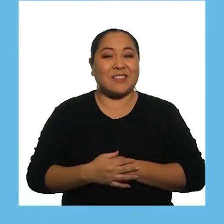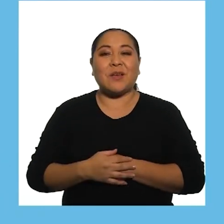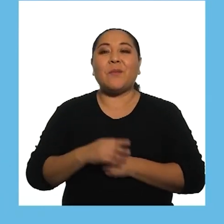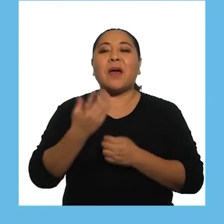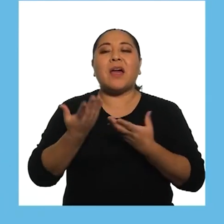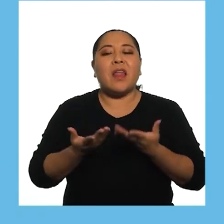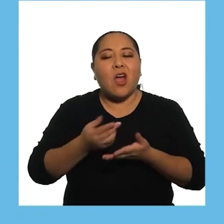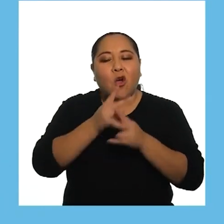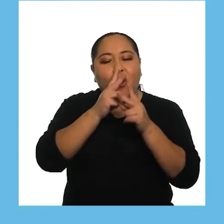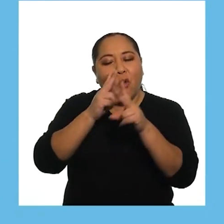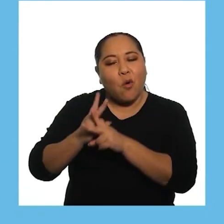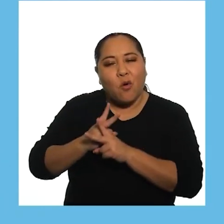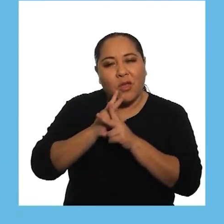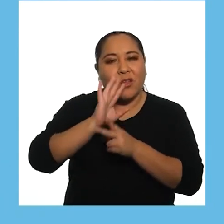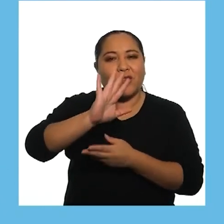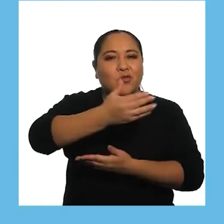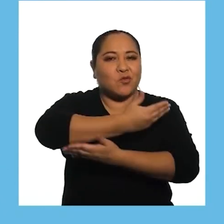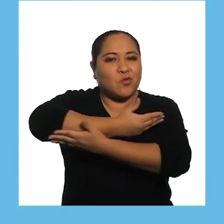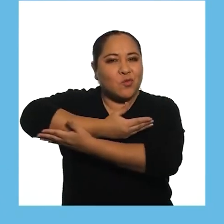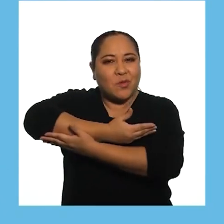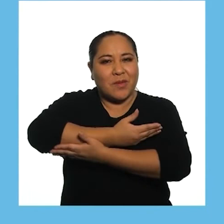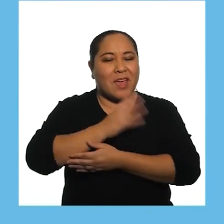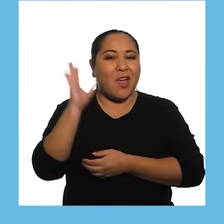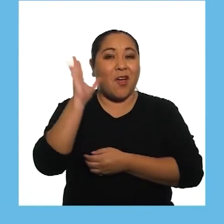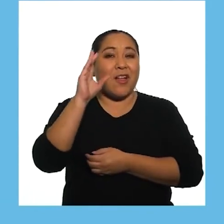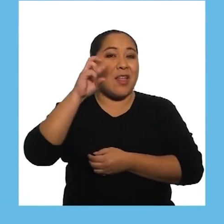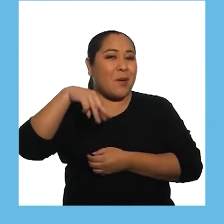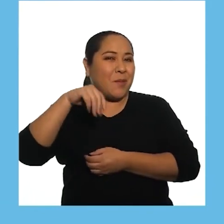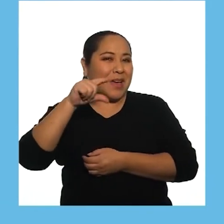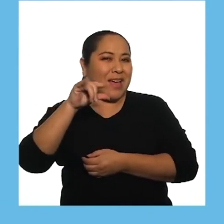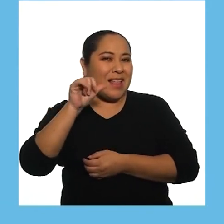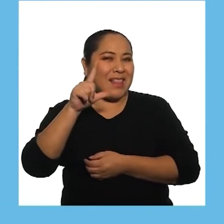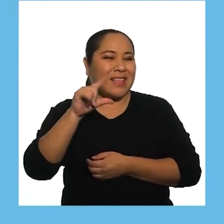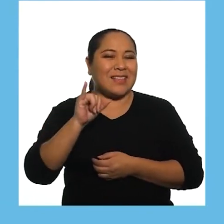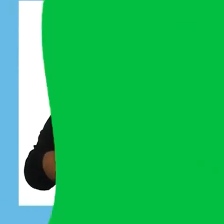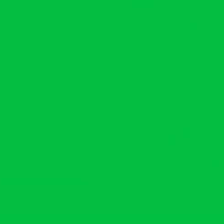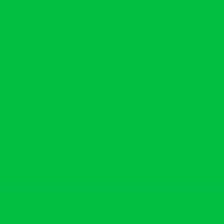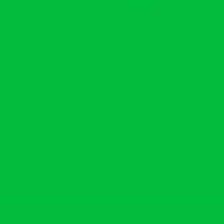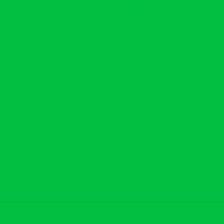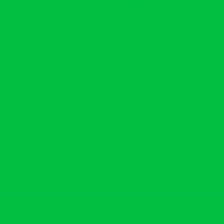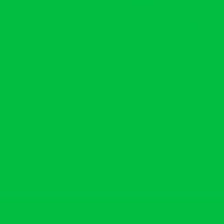Y consejos Para la crianza De su bebé Hola Magali